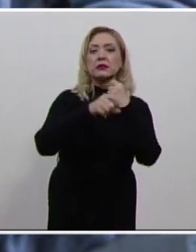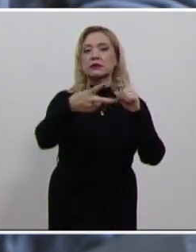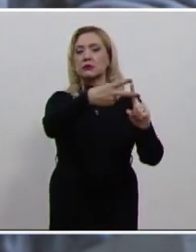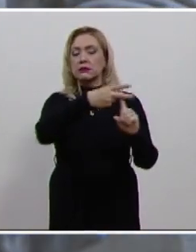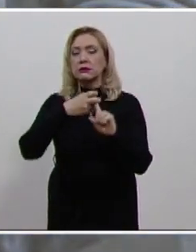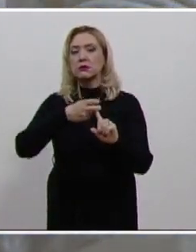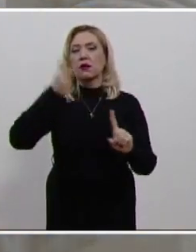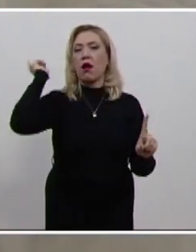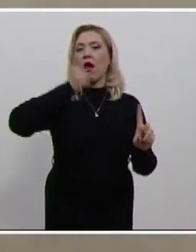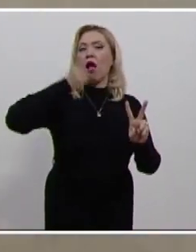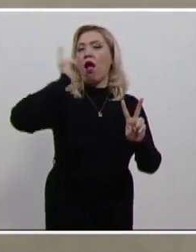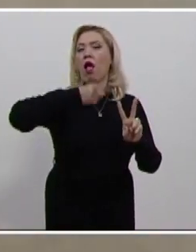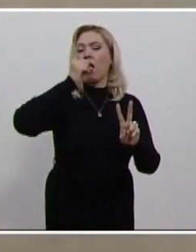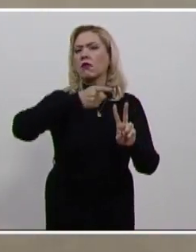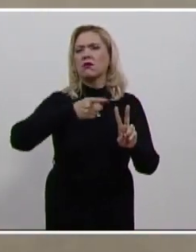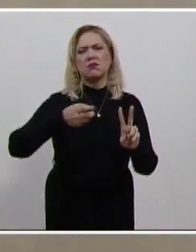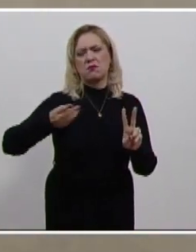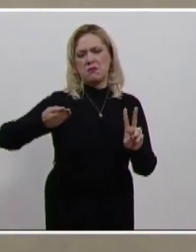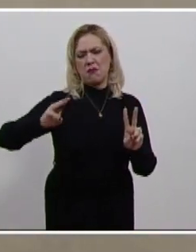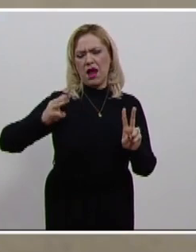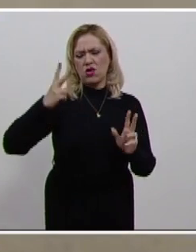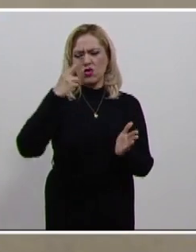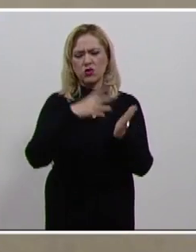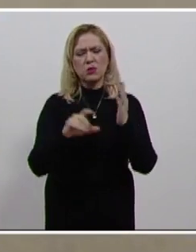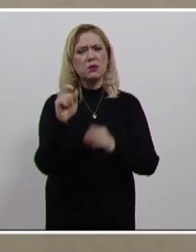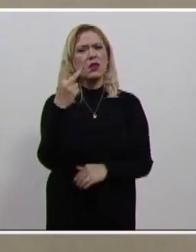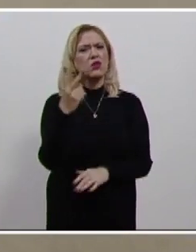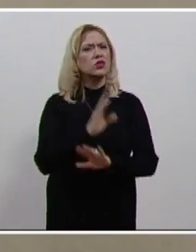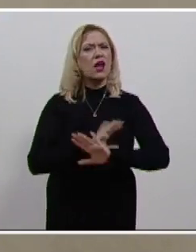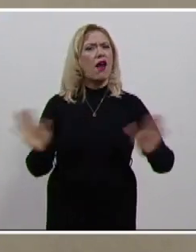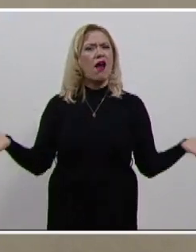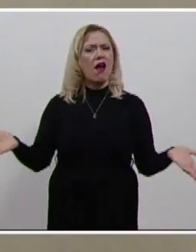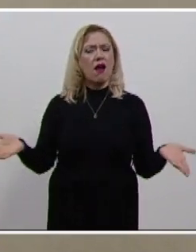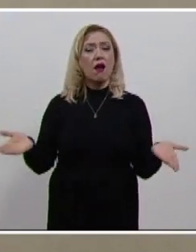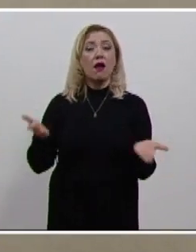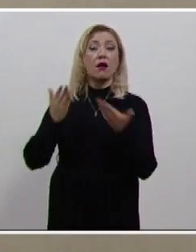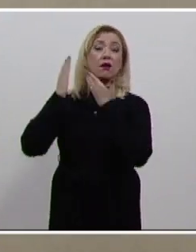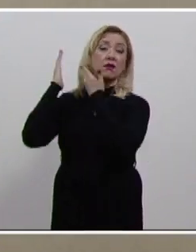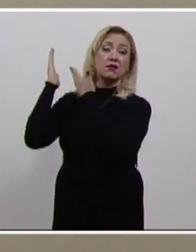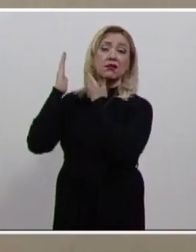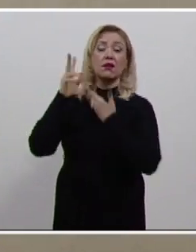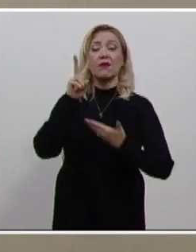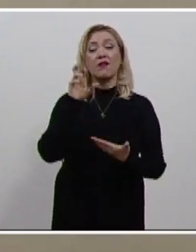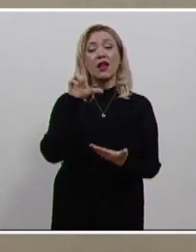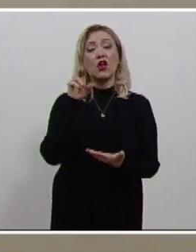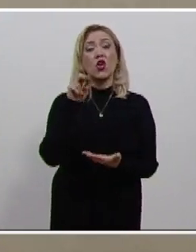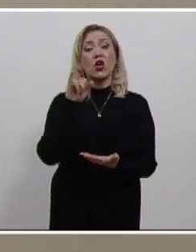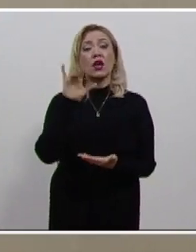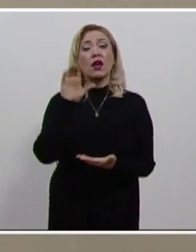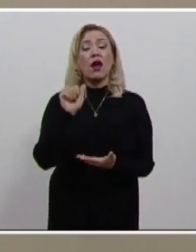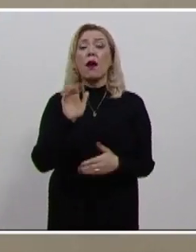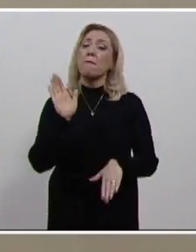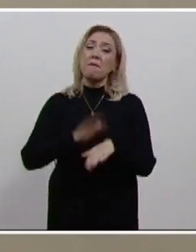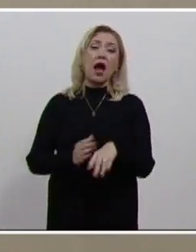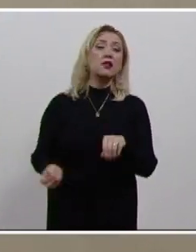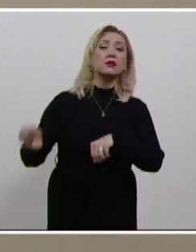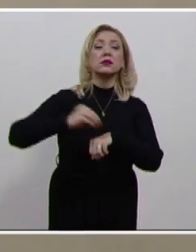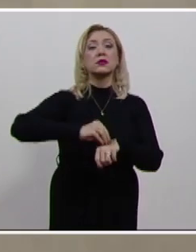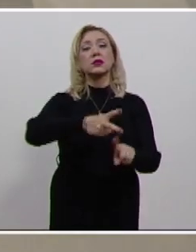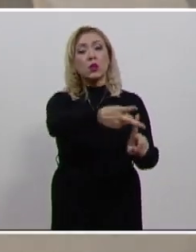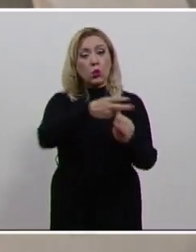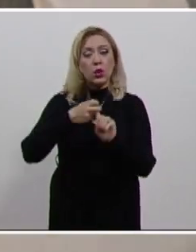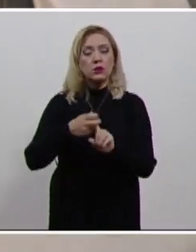delitos por los que fueron absueltos en mayo de 2022, pero Verónica fue sentenciada por un delito más de secuestro.